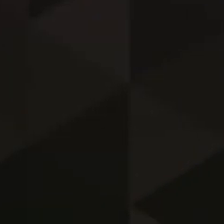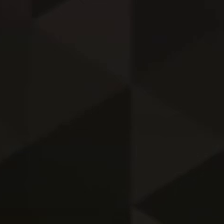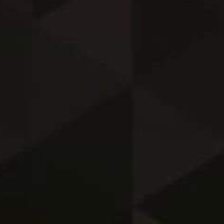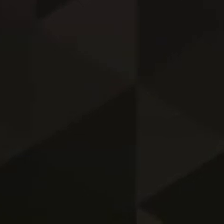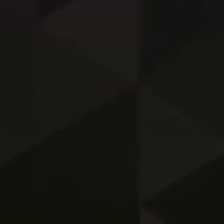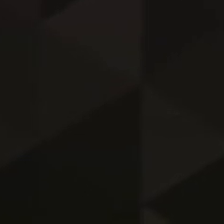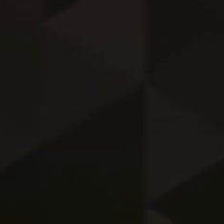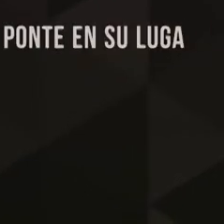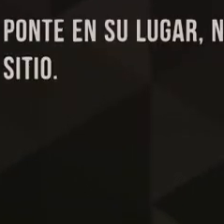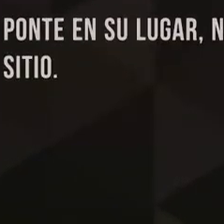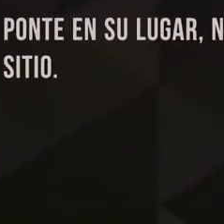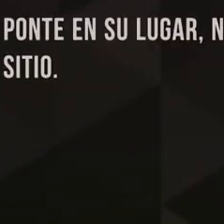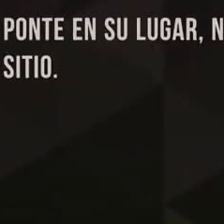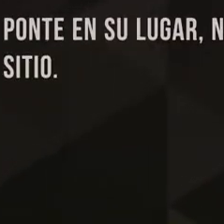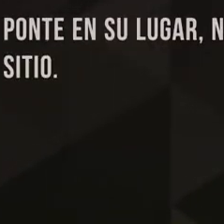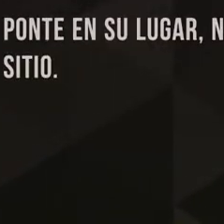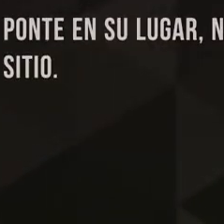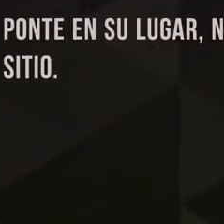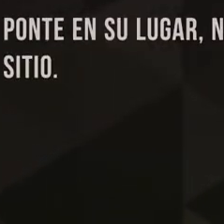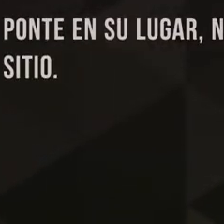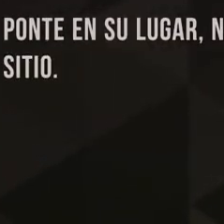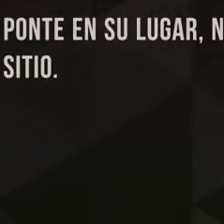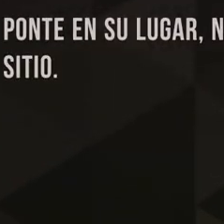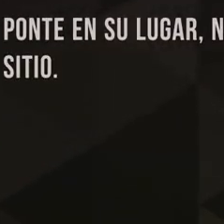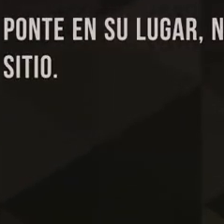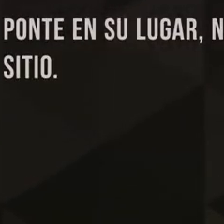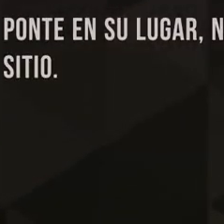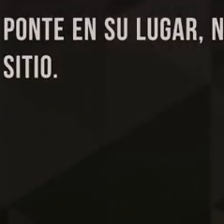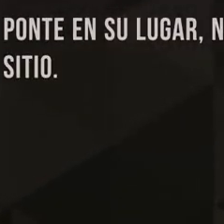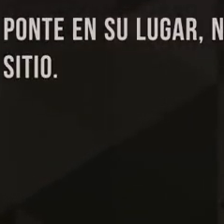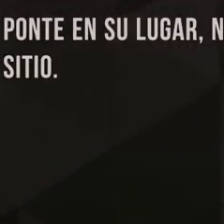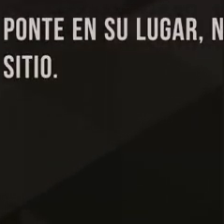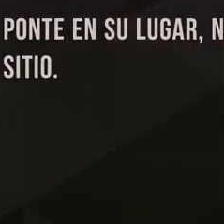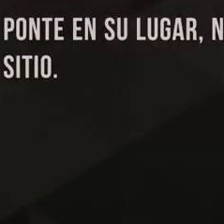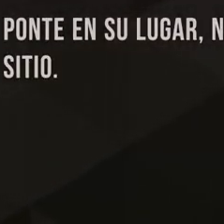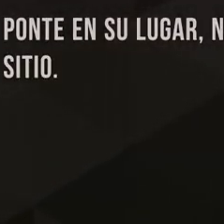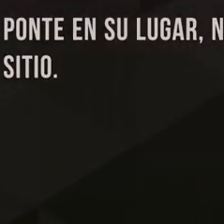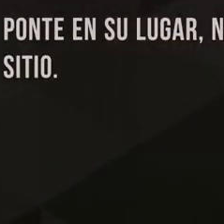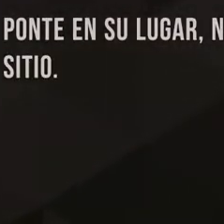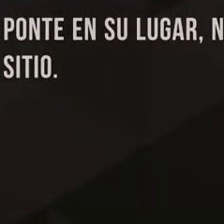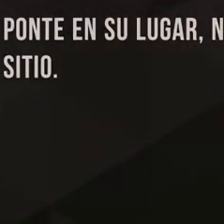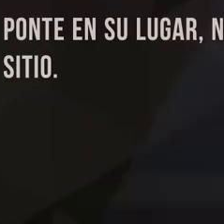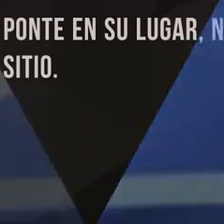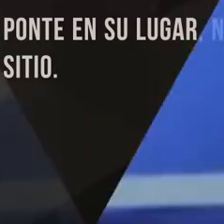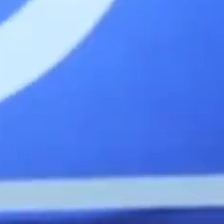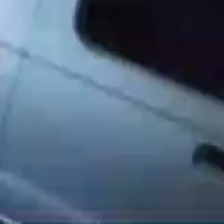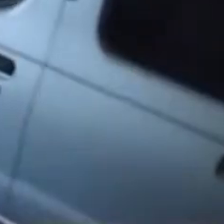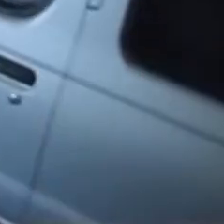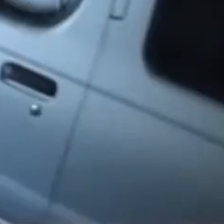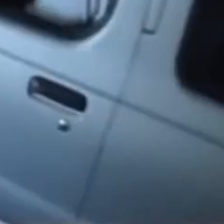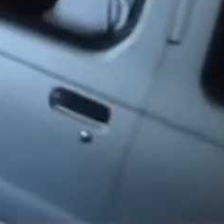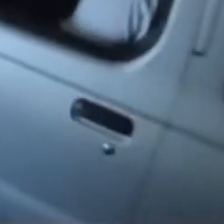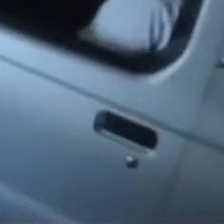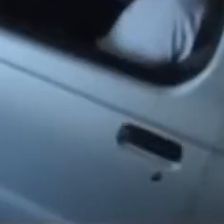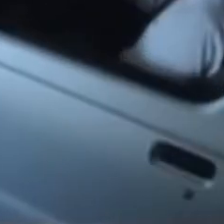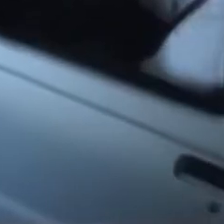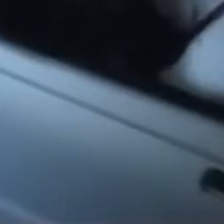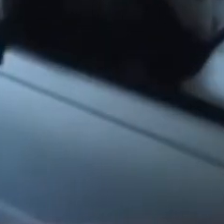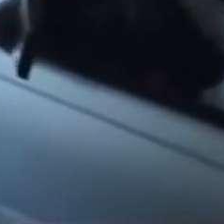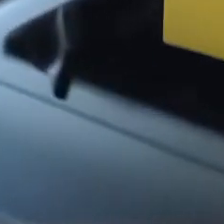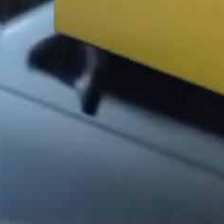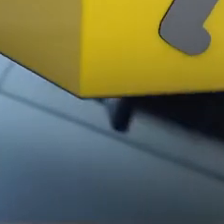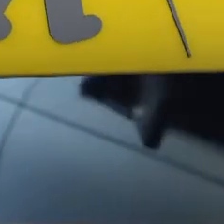Recuerda, existen parqueaderos de uso exclusivo para personas con discapacidad. Ponte en su lugar, no en su sitio.